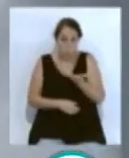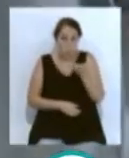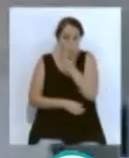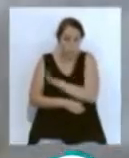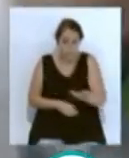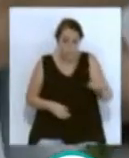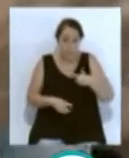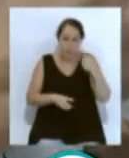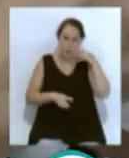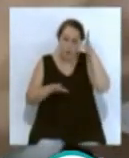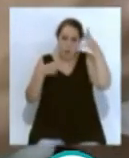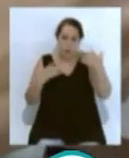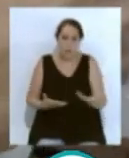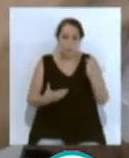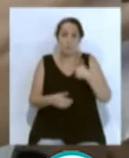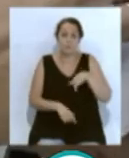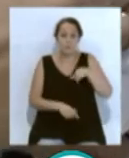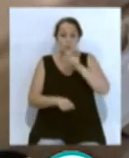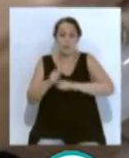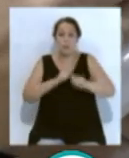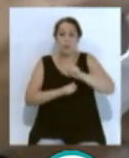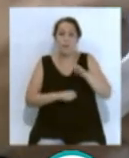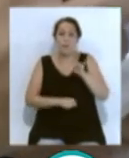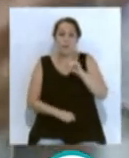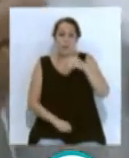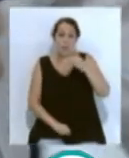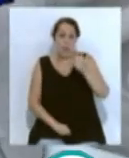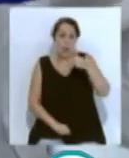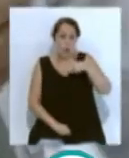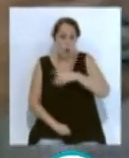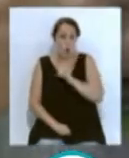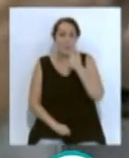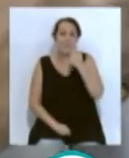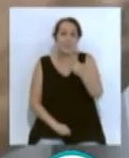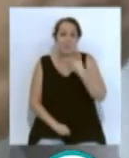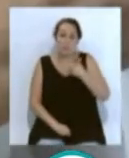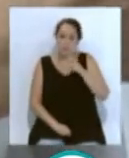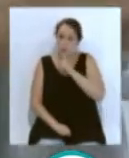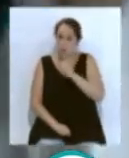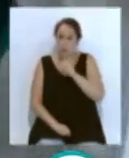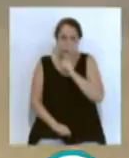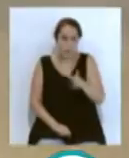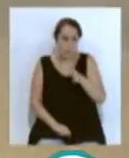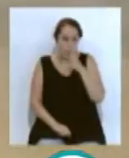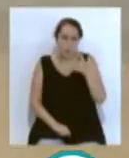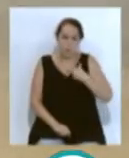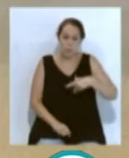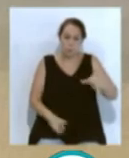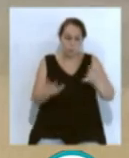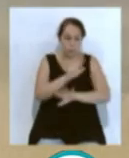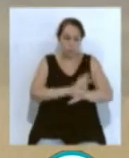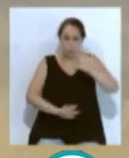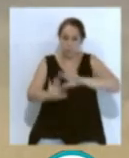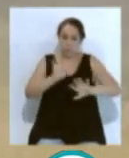infantil. La vocal de la asociación en Cádiz, Carmen Fidalgo, ha advertido de la complicación que va a suponer el confundir los síntomas